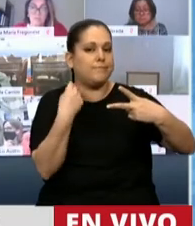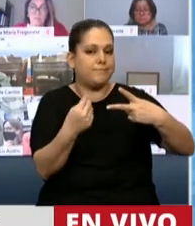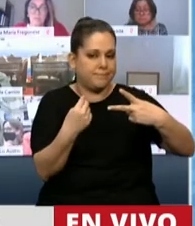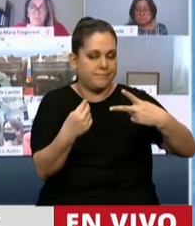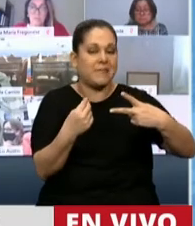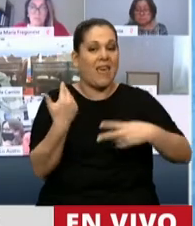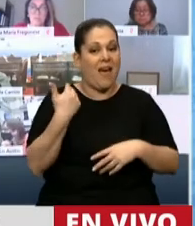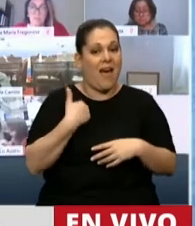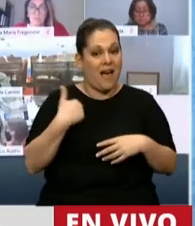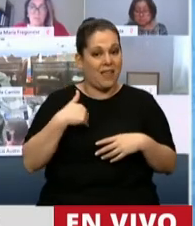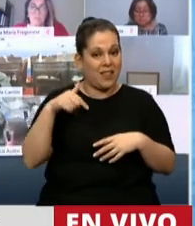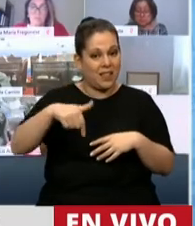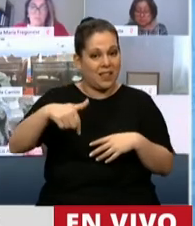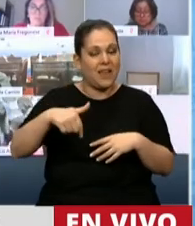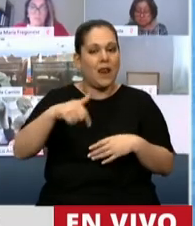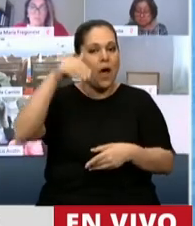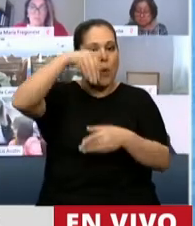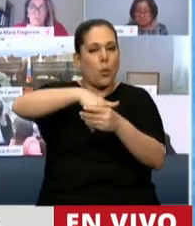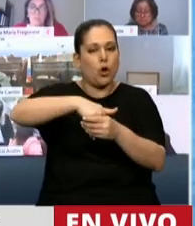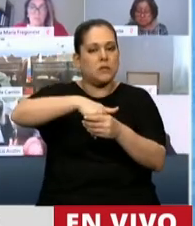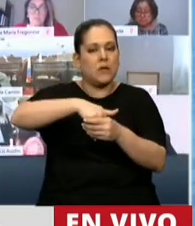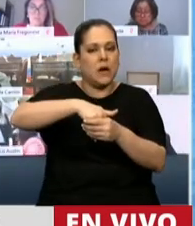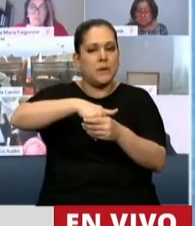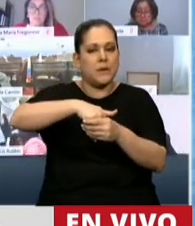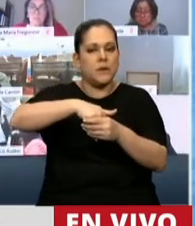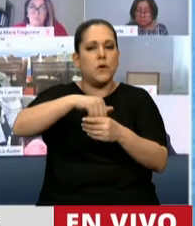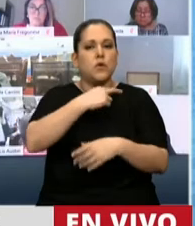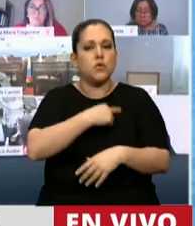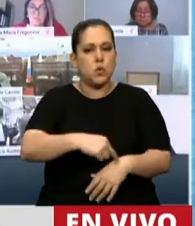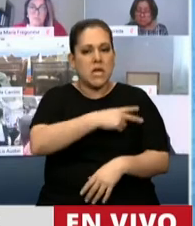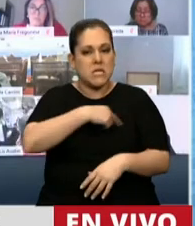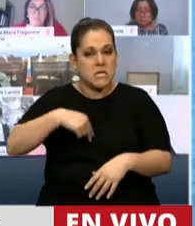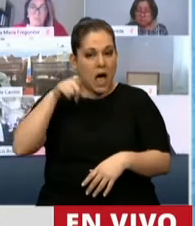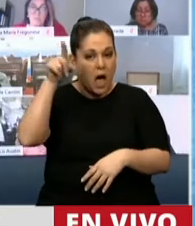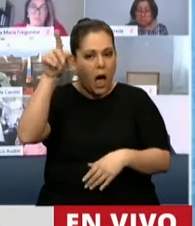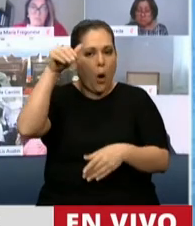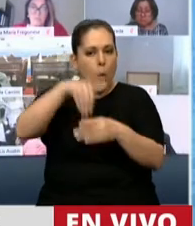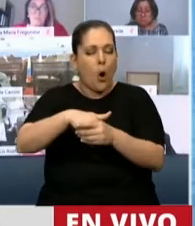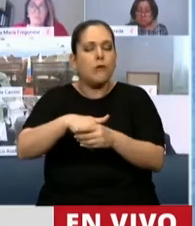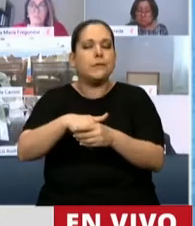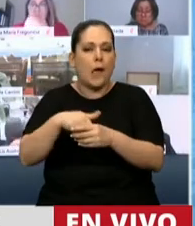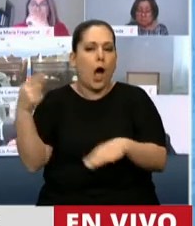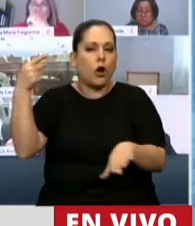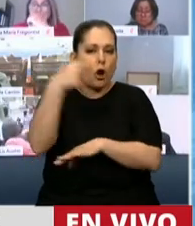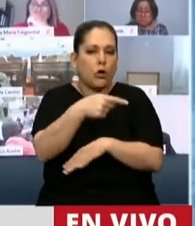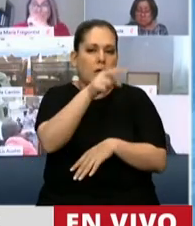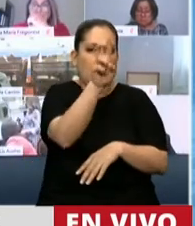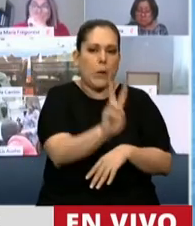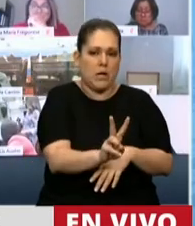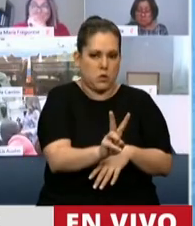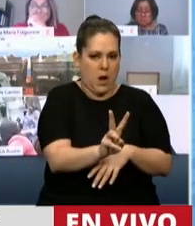de Argentina en Suiza en relación a Venezuela, condenando a Venezuela,